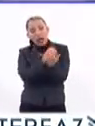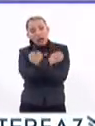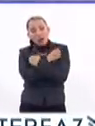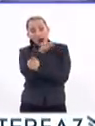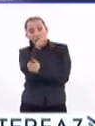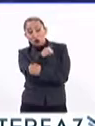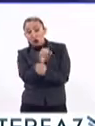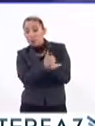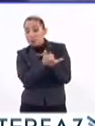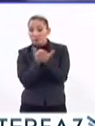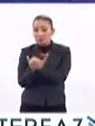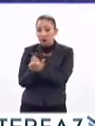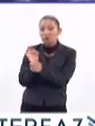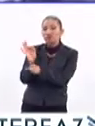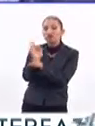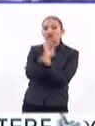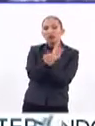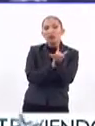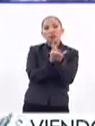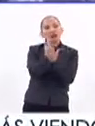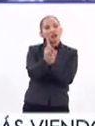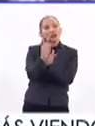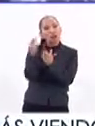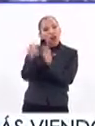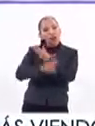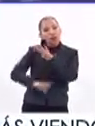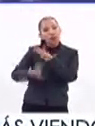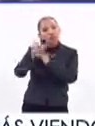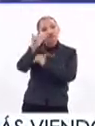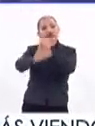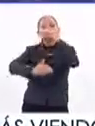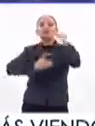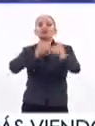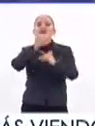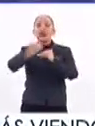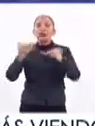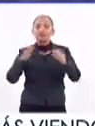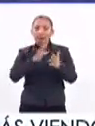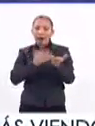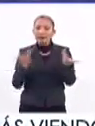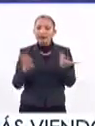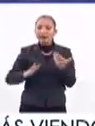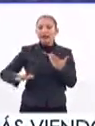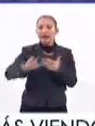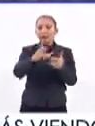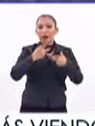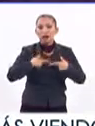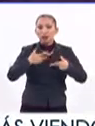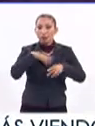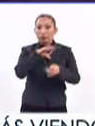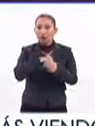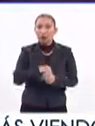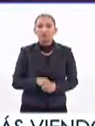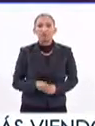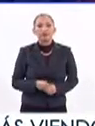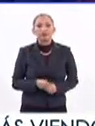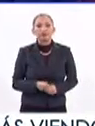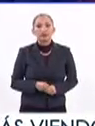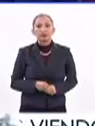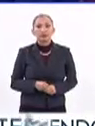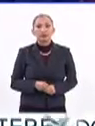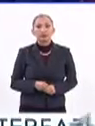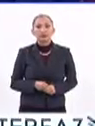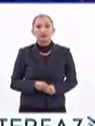la educación para garantizar los derechos y ser la base de desarrollo y la construcción de una sociedad plena. ¿Qué es